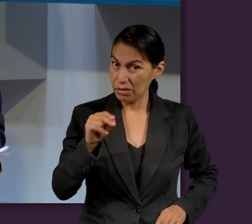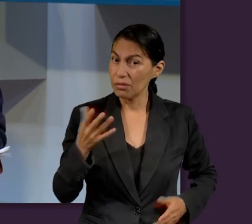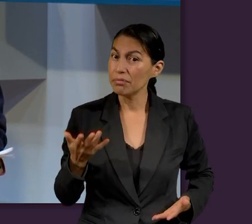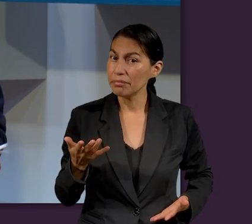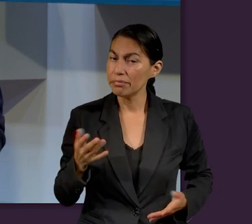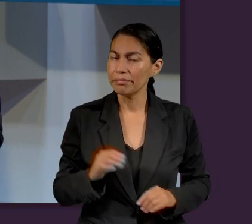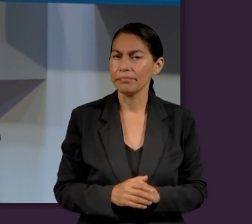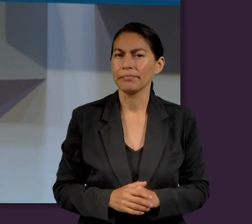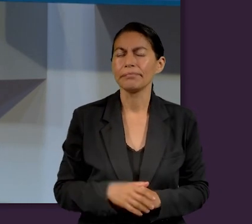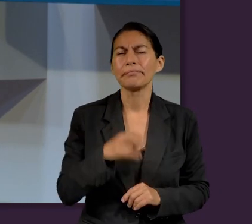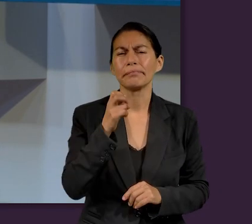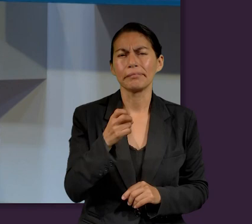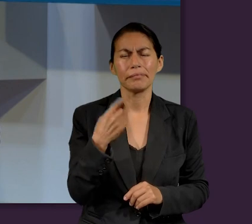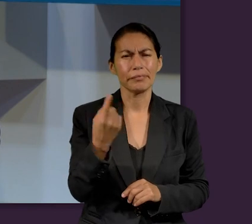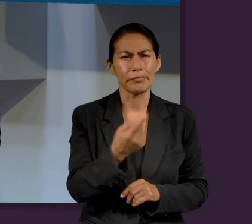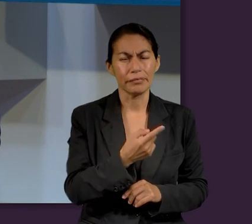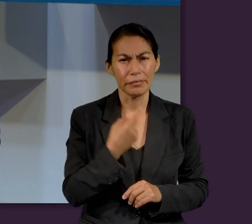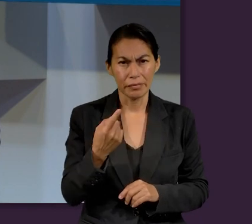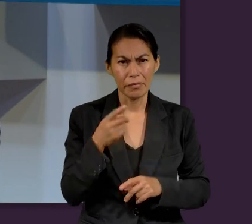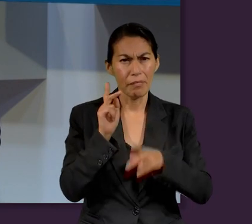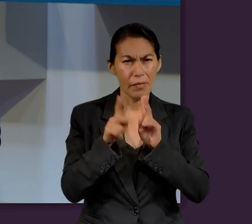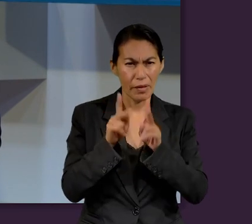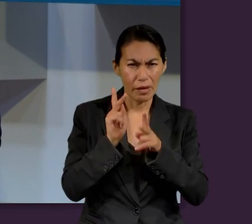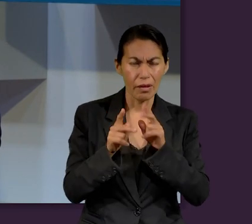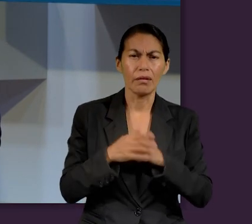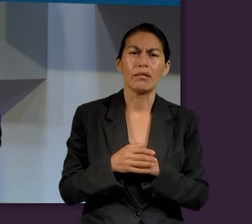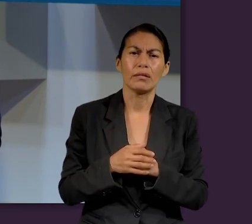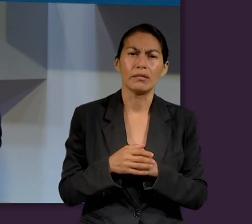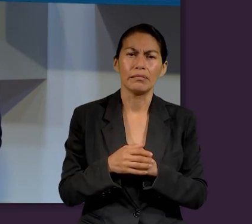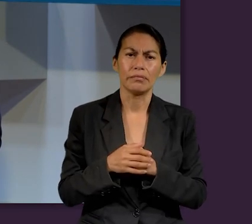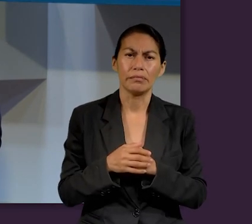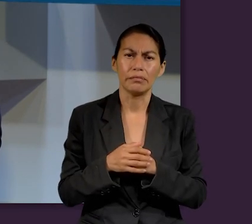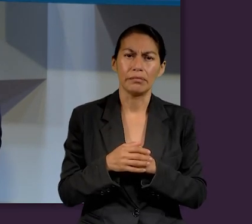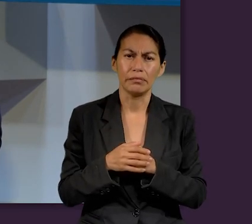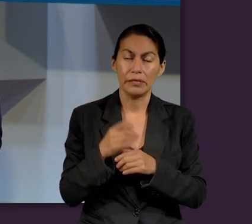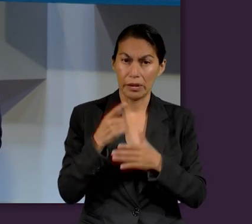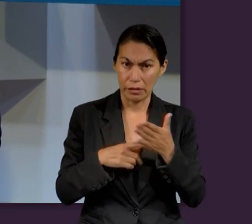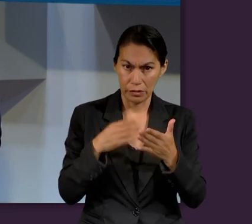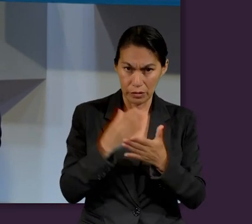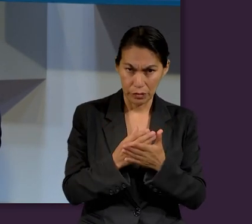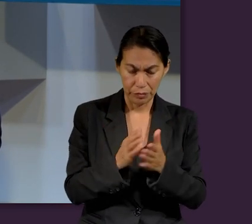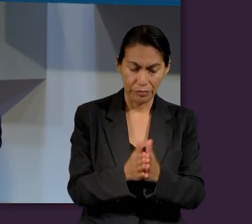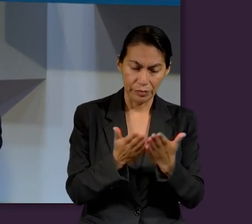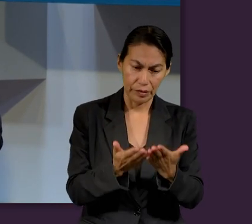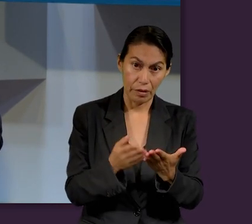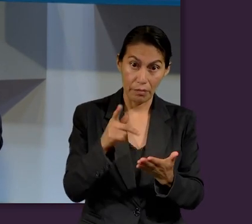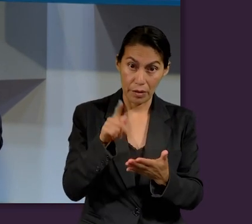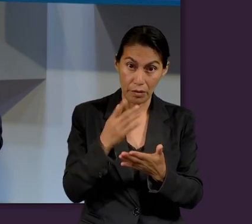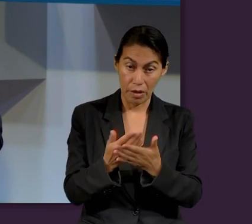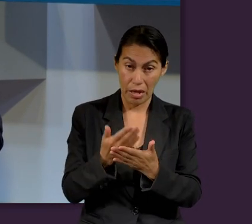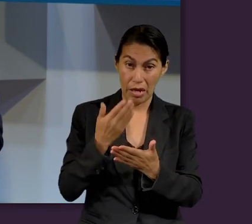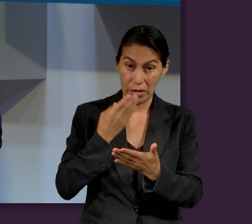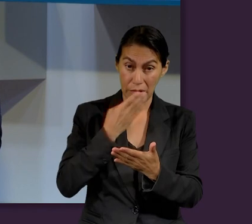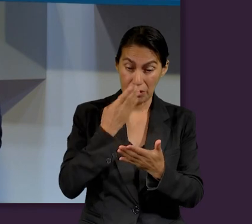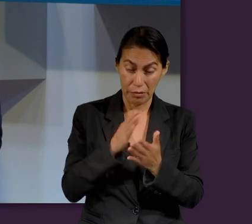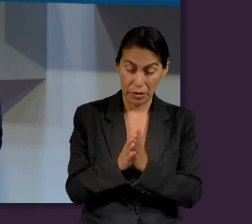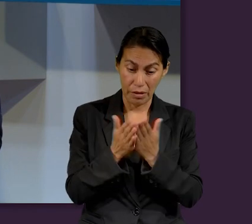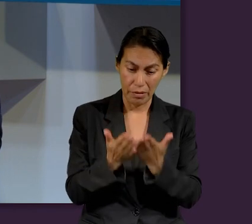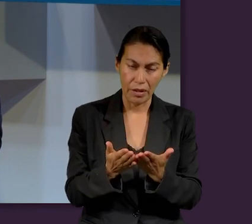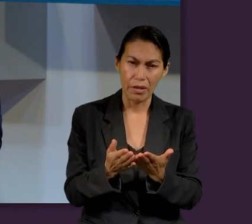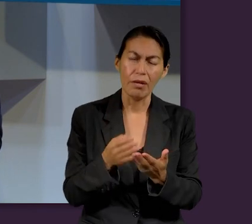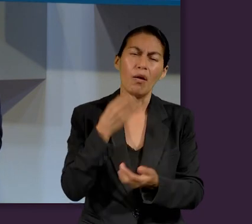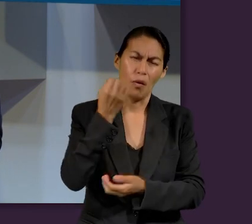De esos vamos a tratar esta semana en este repaso de lección. Quiero invitarlos, antes de abrir la palabra de Dios, a que podamos